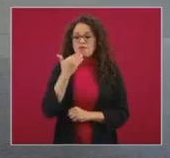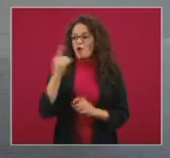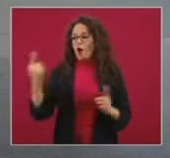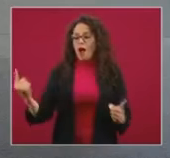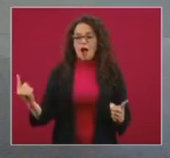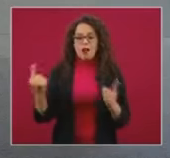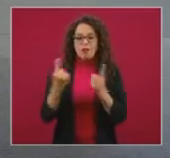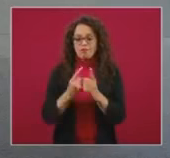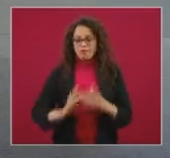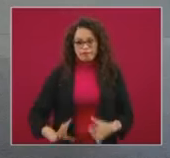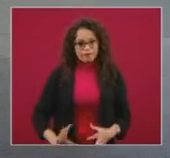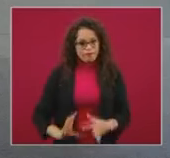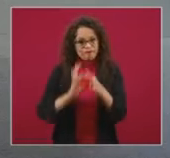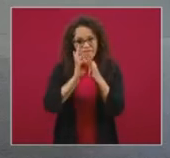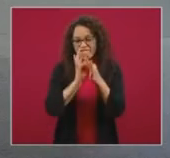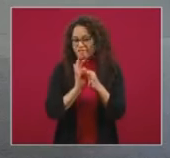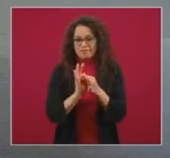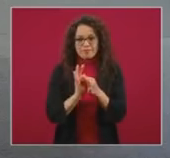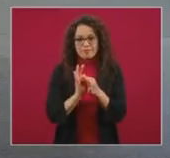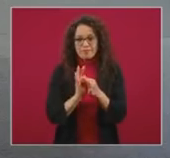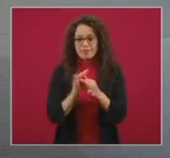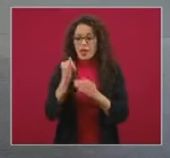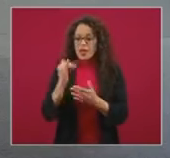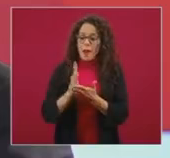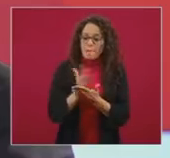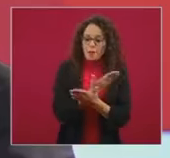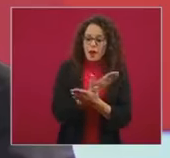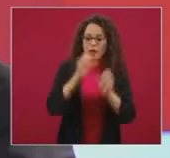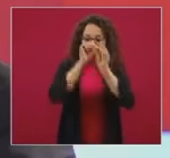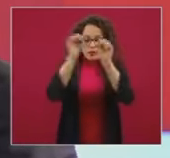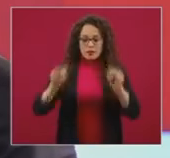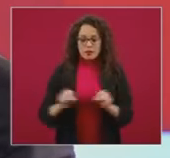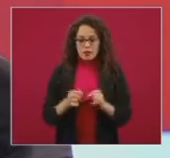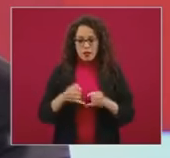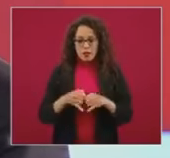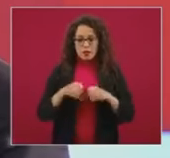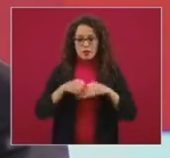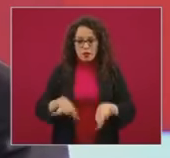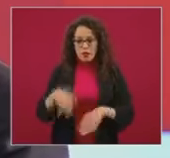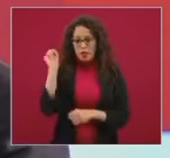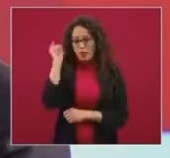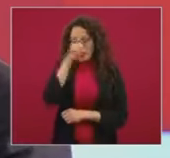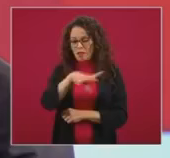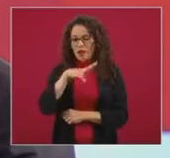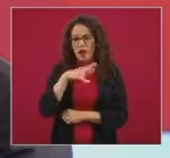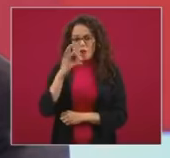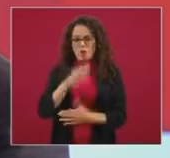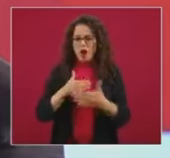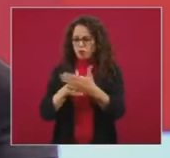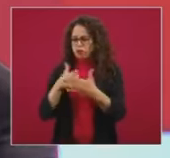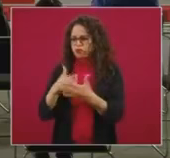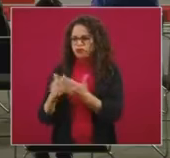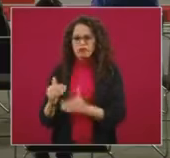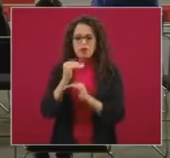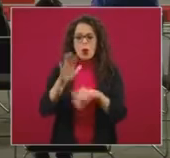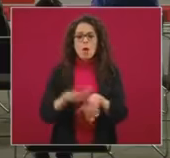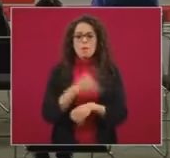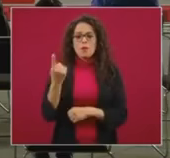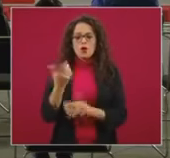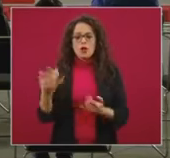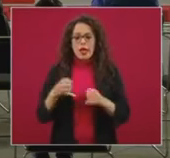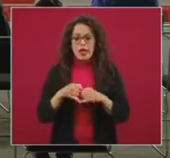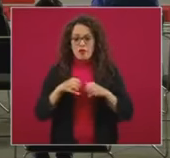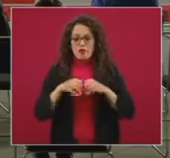Pero además, el sistema de información tiene importantes limitaciones en su enfoque, porque es un sistema pasivo de información